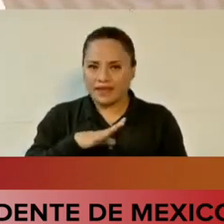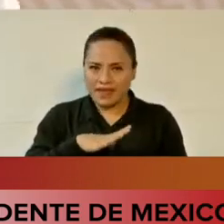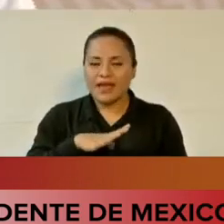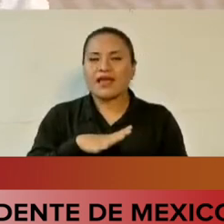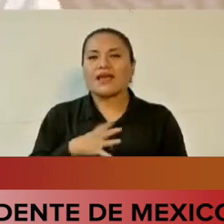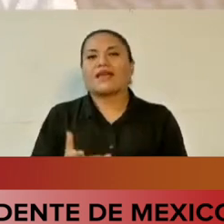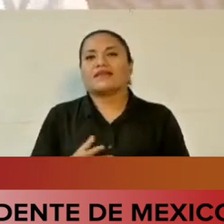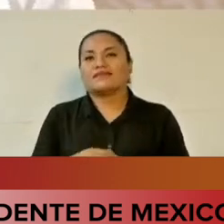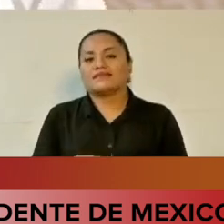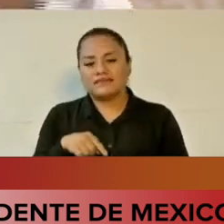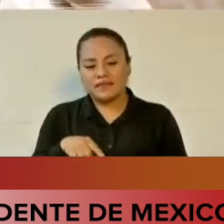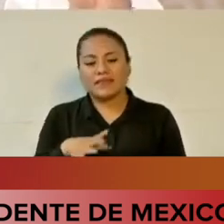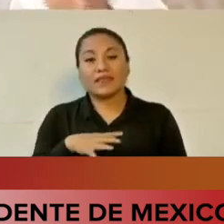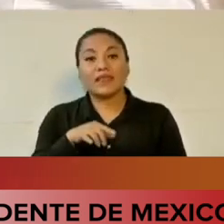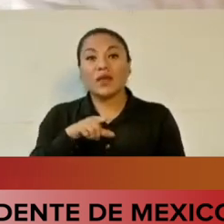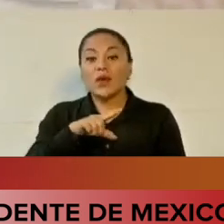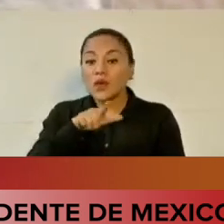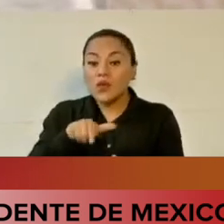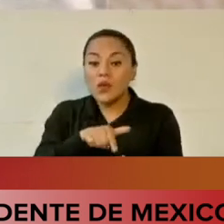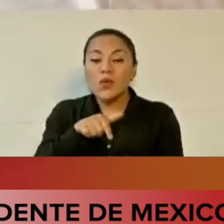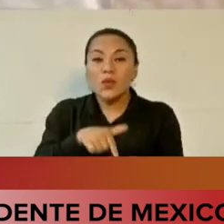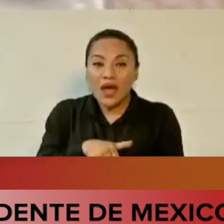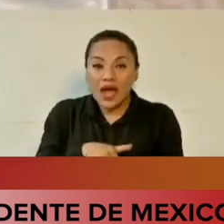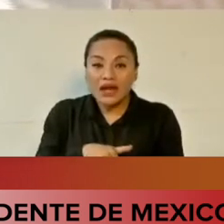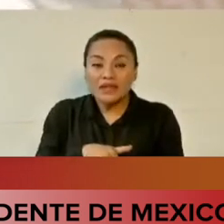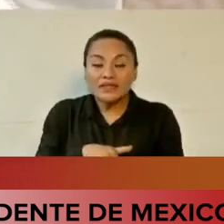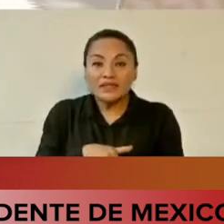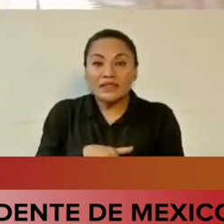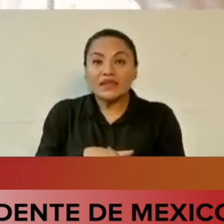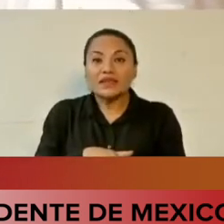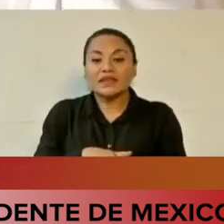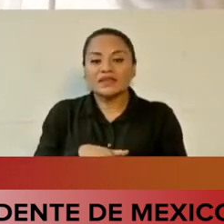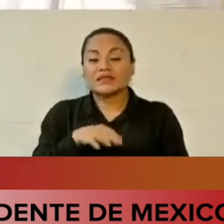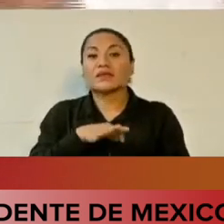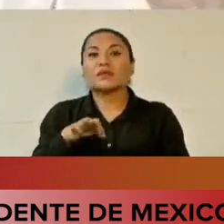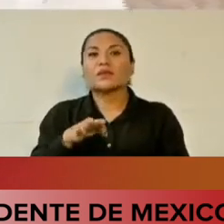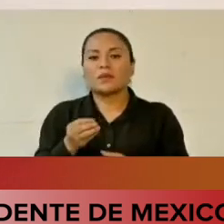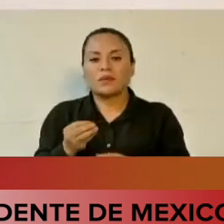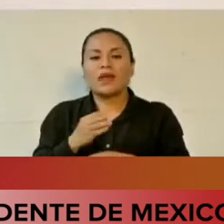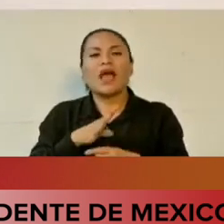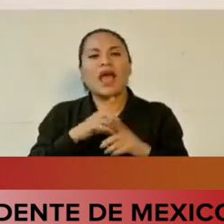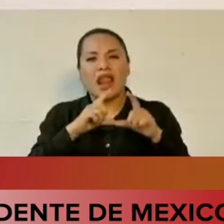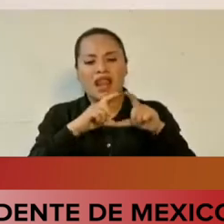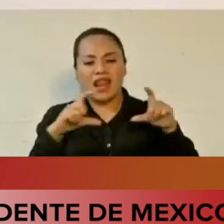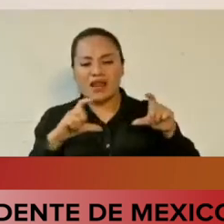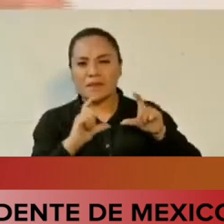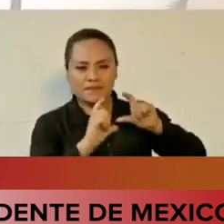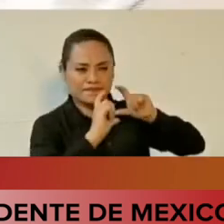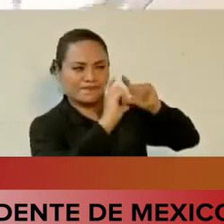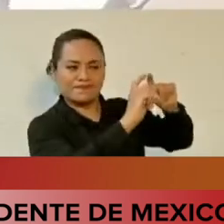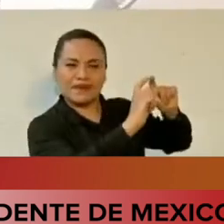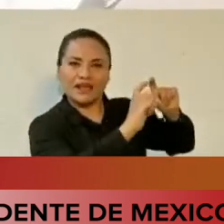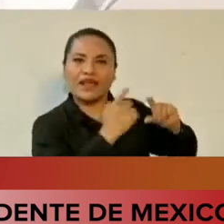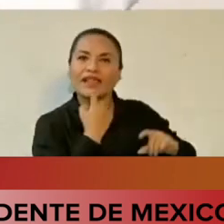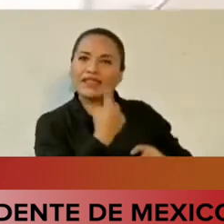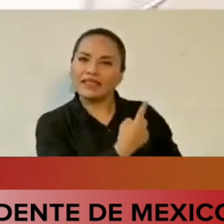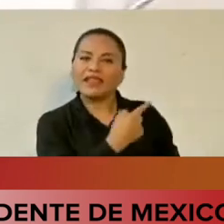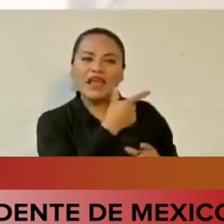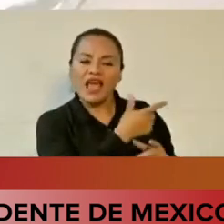Hay lugares en donde hay, se ponen letreros, donde se dice